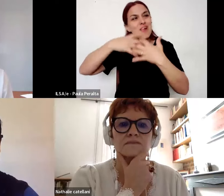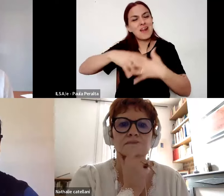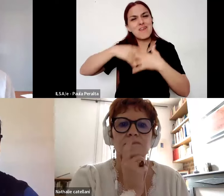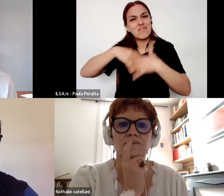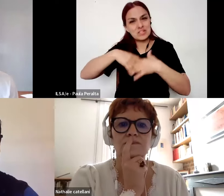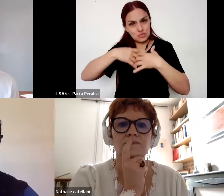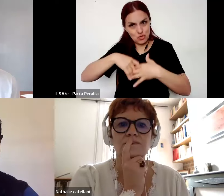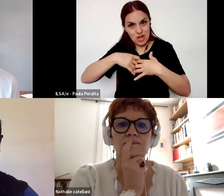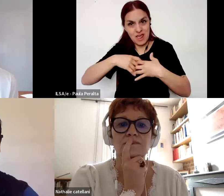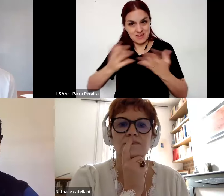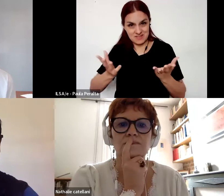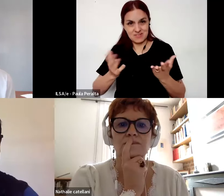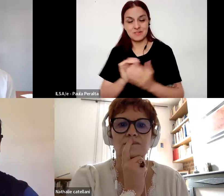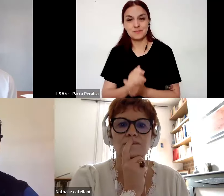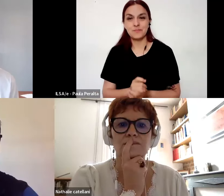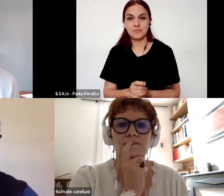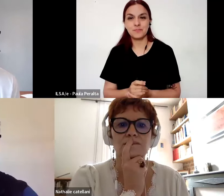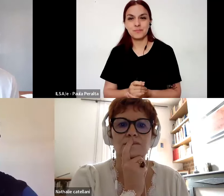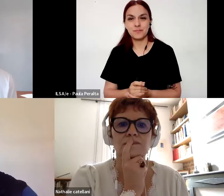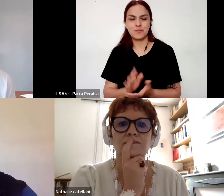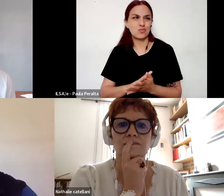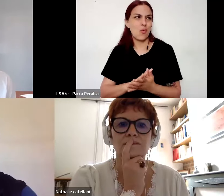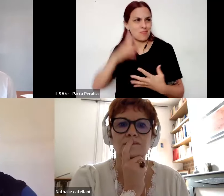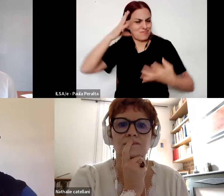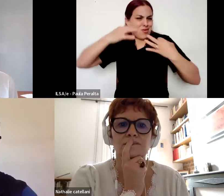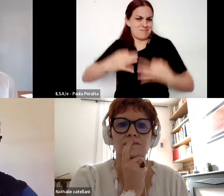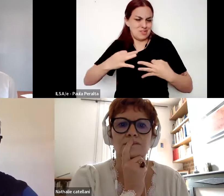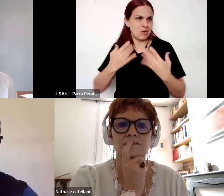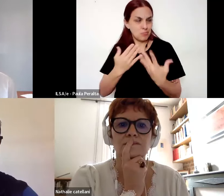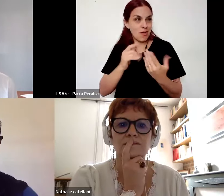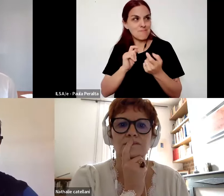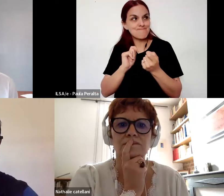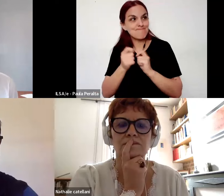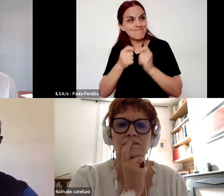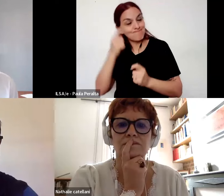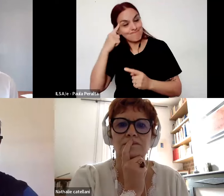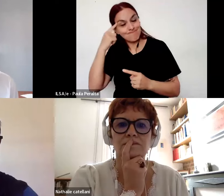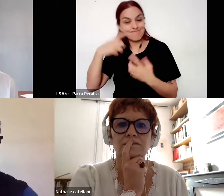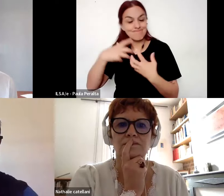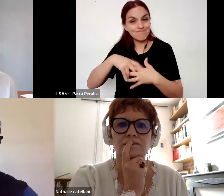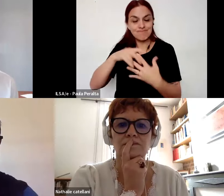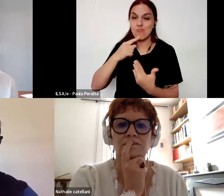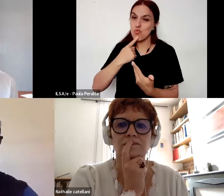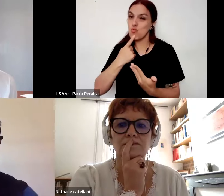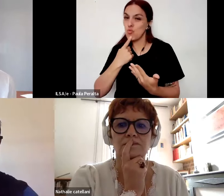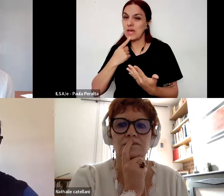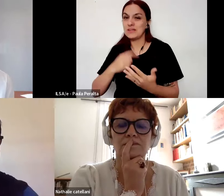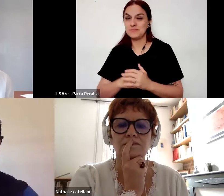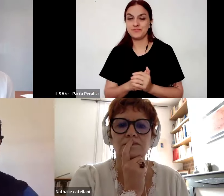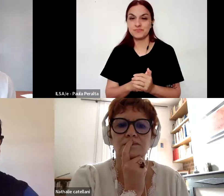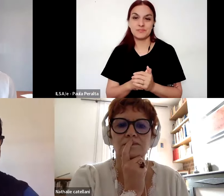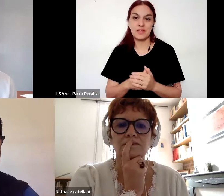sosobrar un poco las convicciones que que uno tiene en el sentido de de